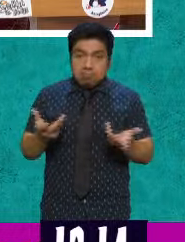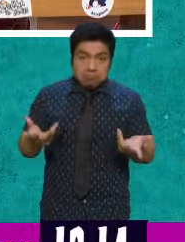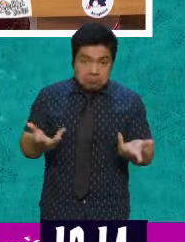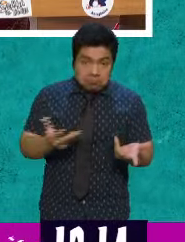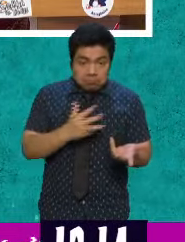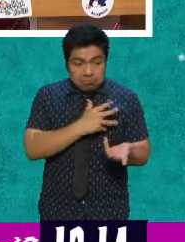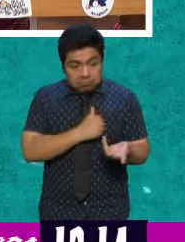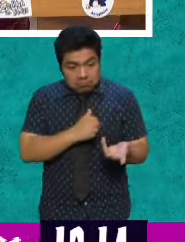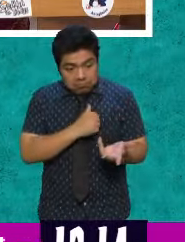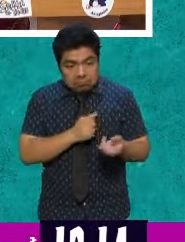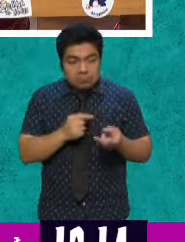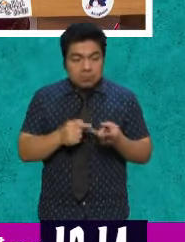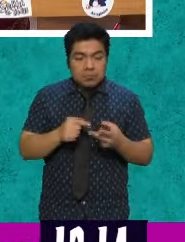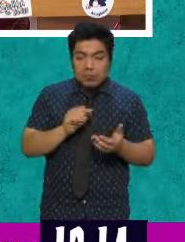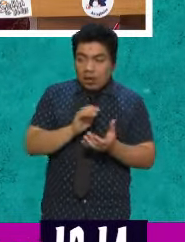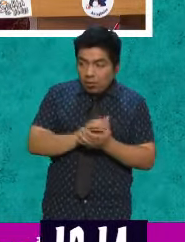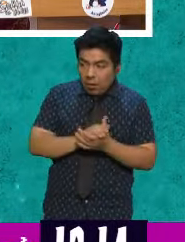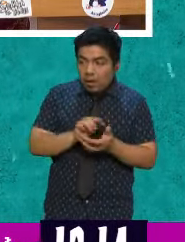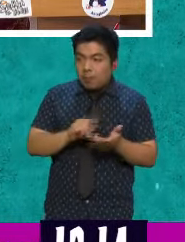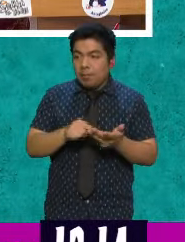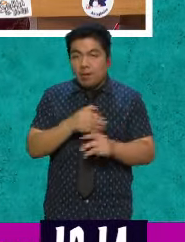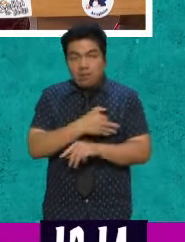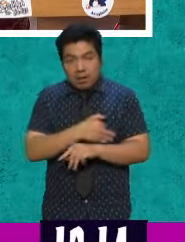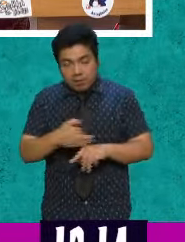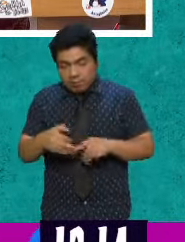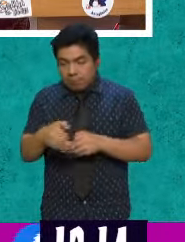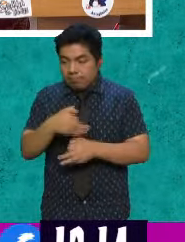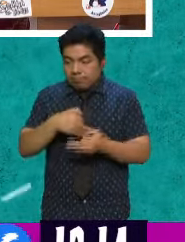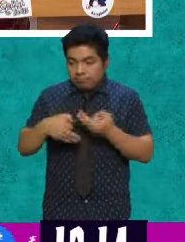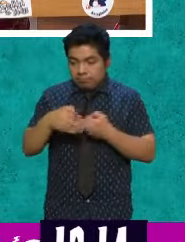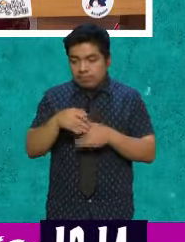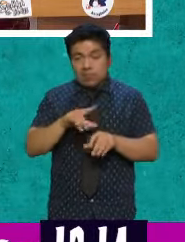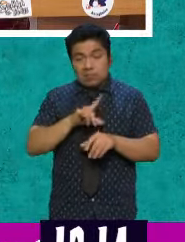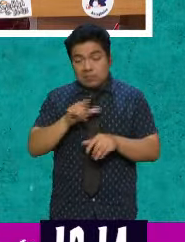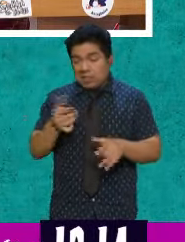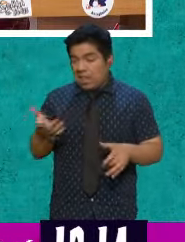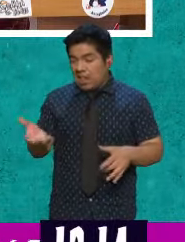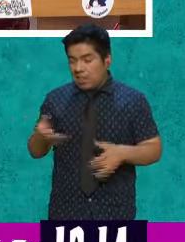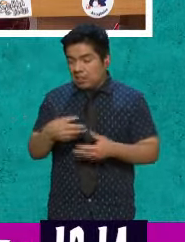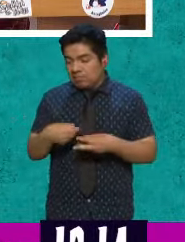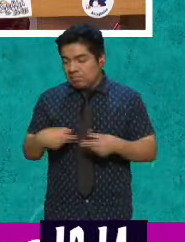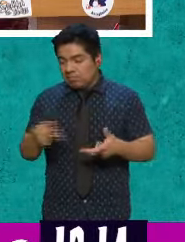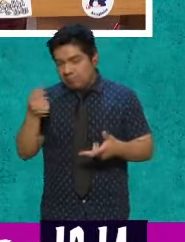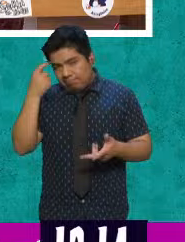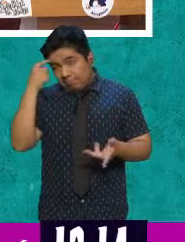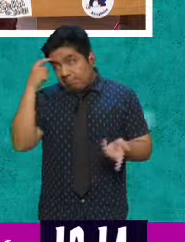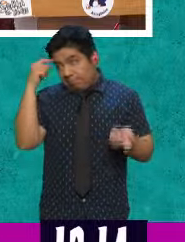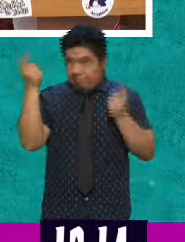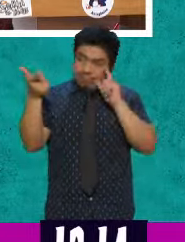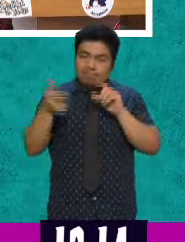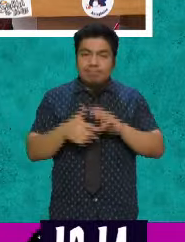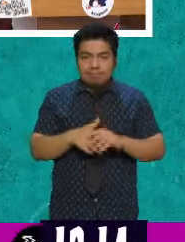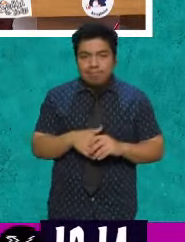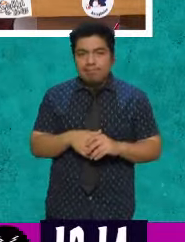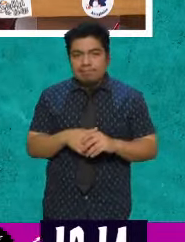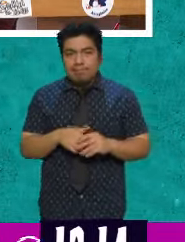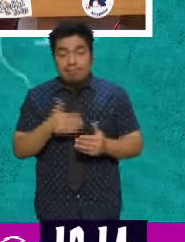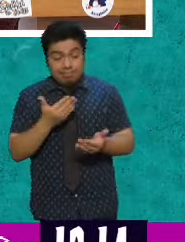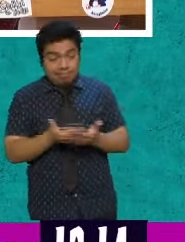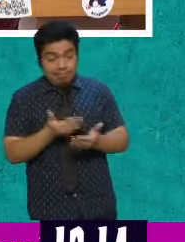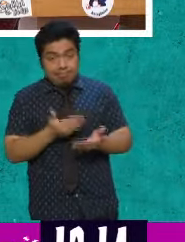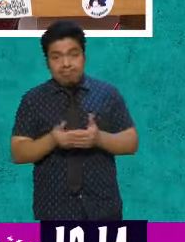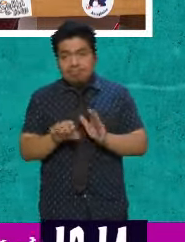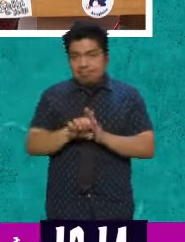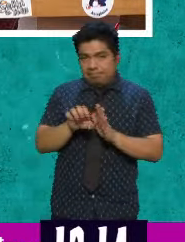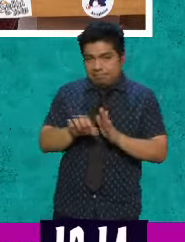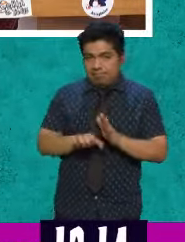para mis hijos. Y solo eso los va a salvar. Si no, pues empiezan todos. O sea, lamento su entrastrón. La prueba de esto es quien